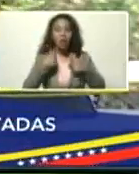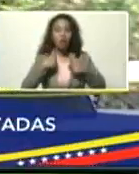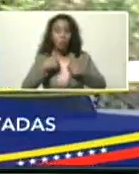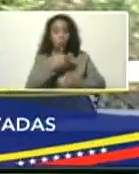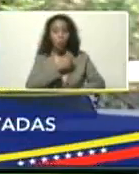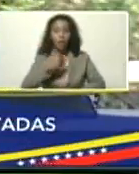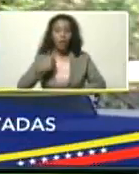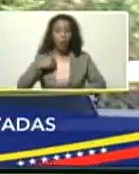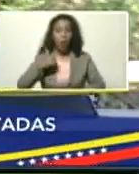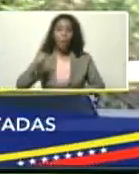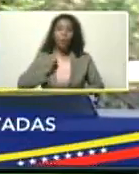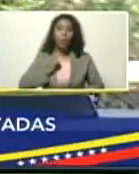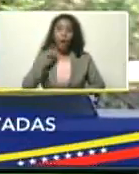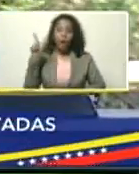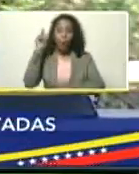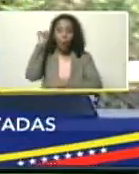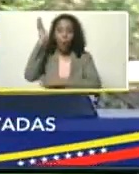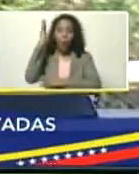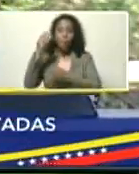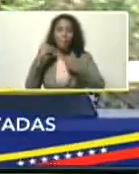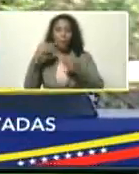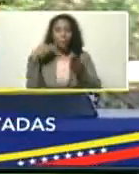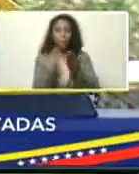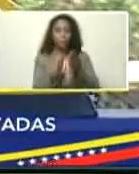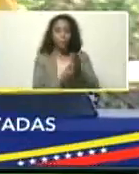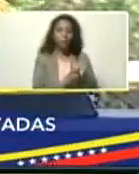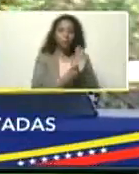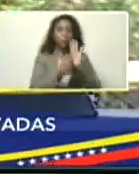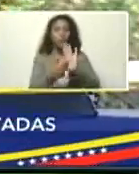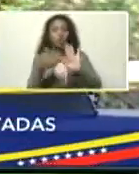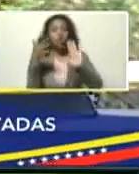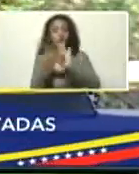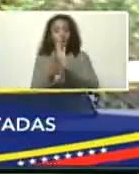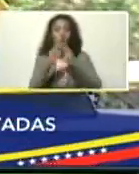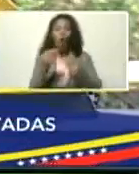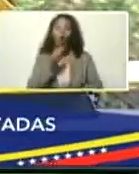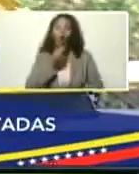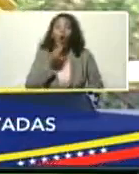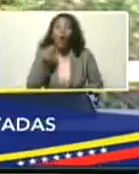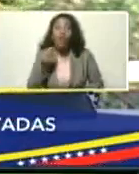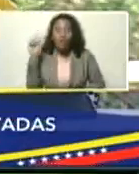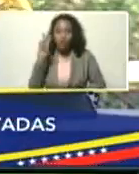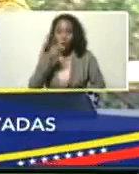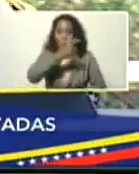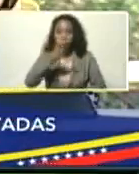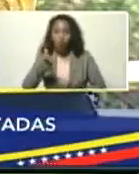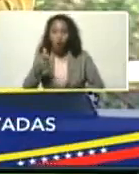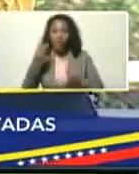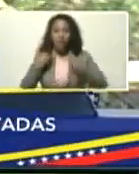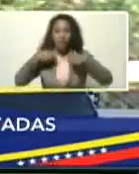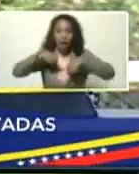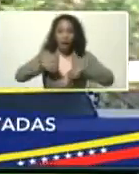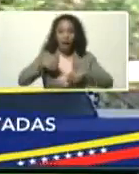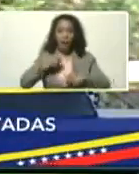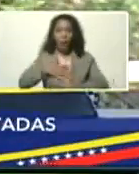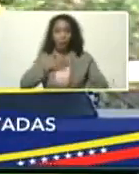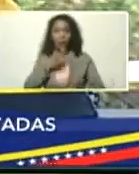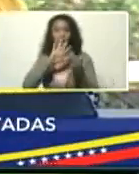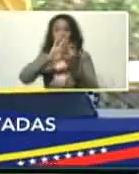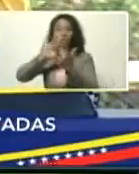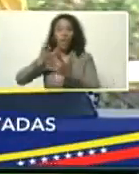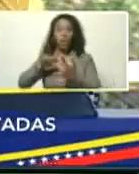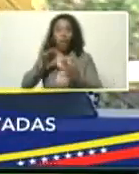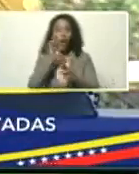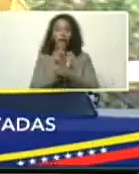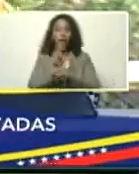quiero aprovechar esta jornada para mostrarles, sobre todo a la juventud venezolana, que se puede estar conectando por las redes sociales,